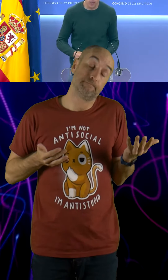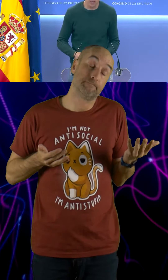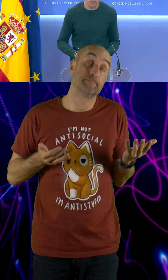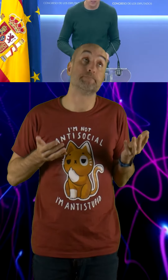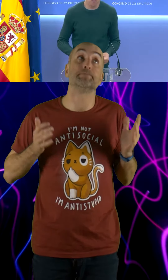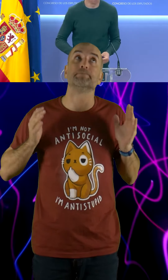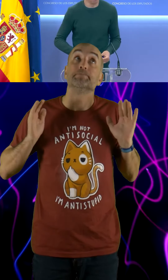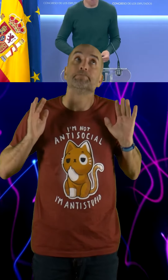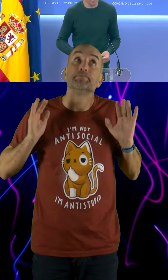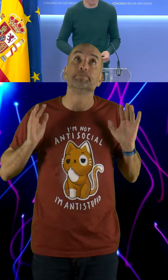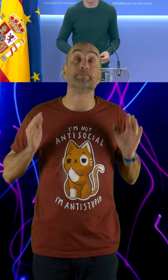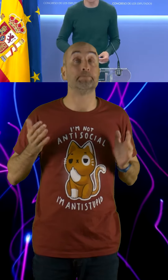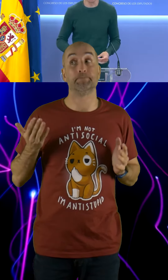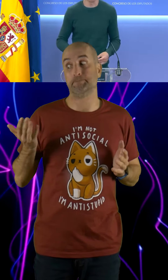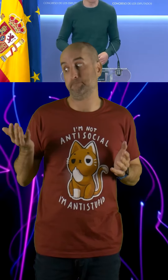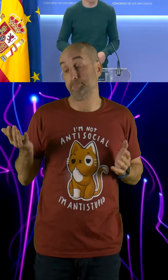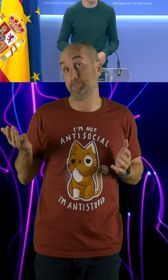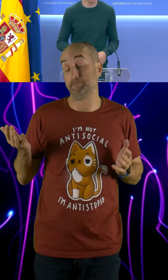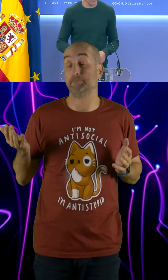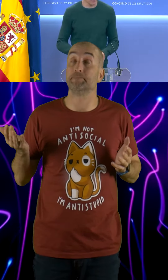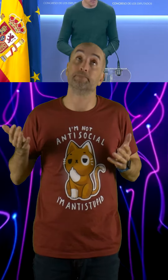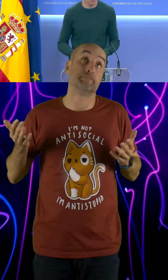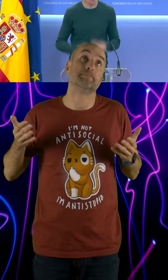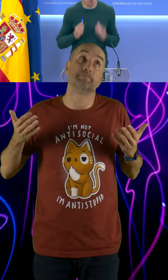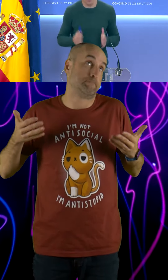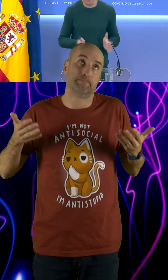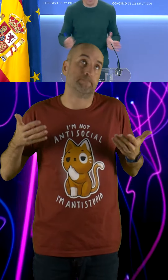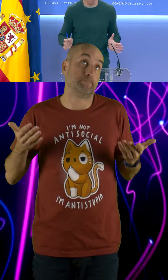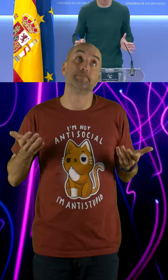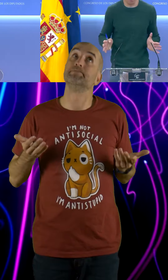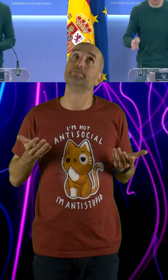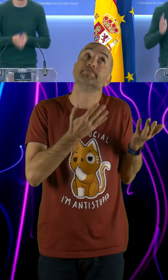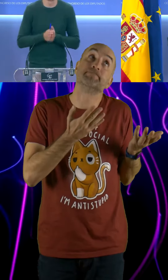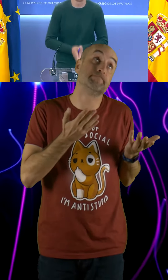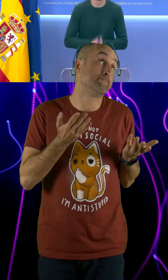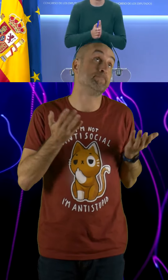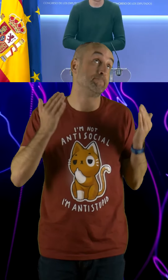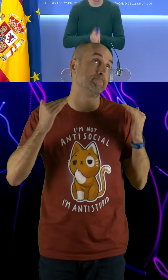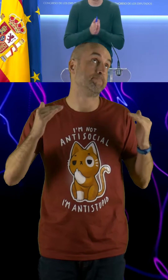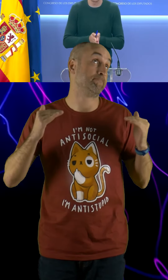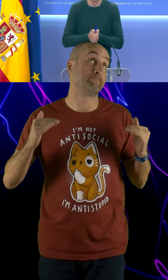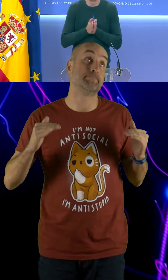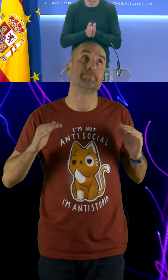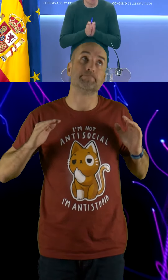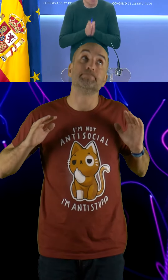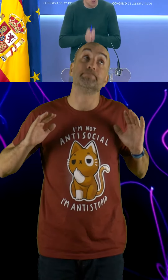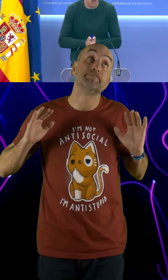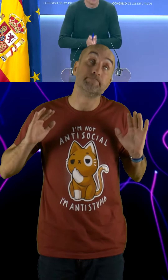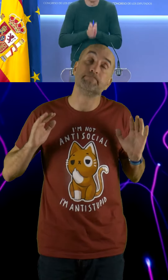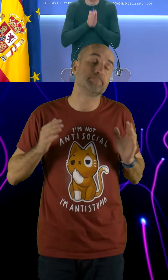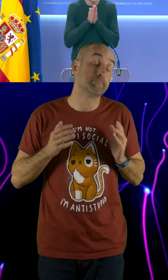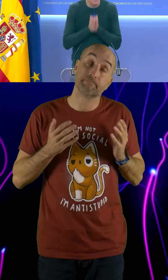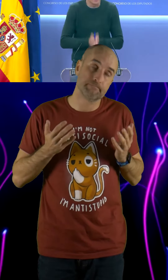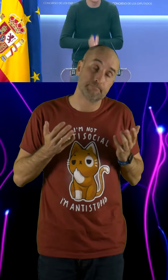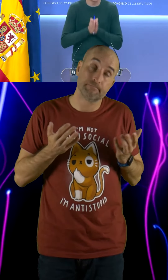tienen dificultades, pero también a quienes tienen una situación económica bollante, como todas las medidas que hace el Partido Popular. Esto significa una rebaja general para todos por